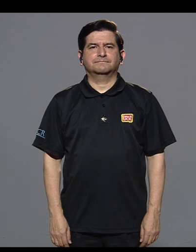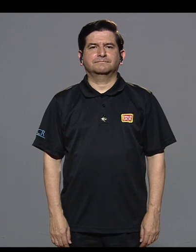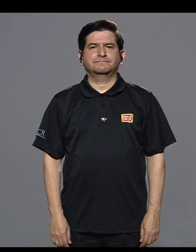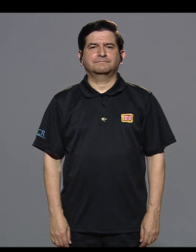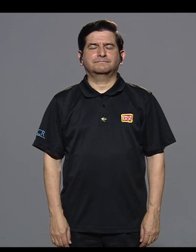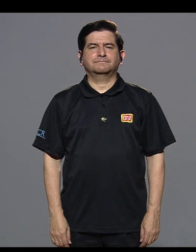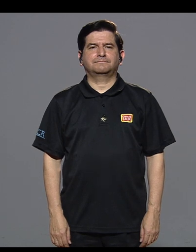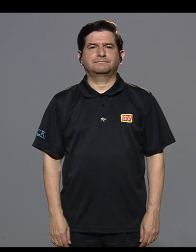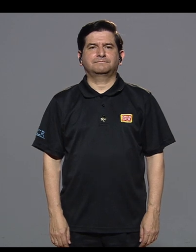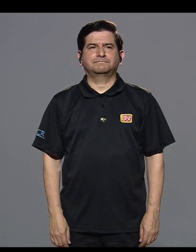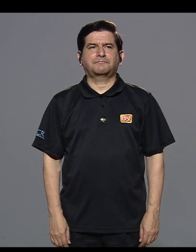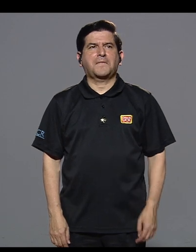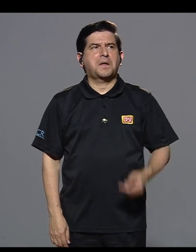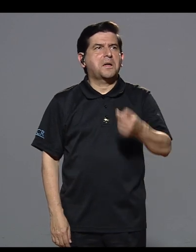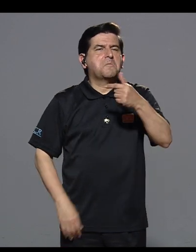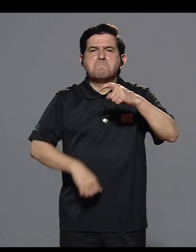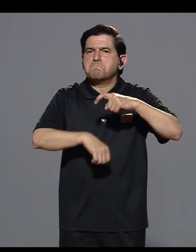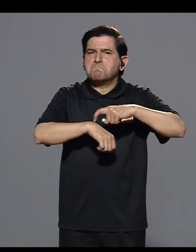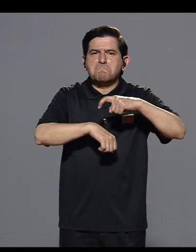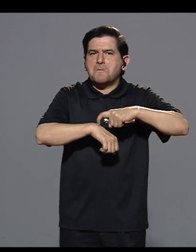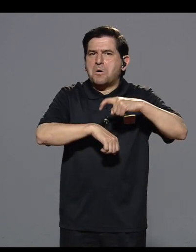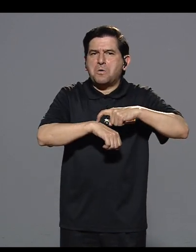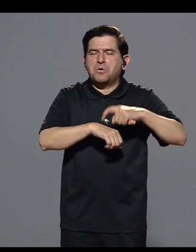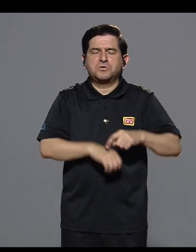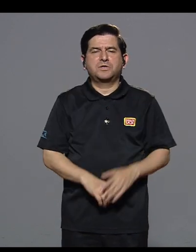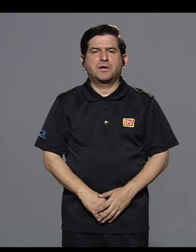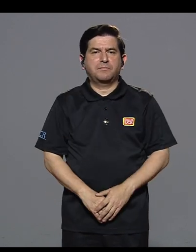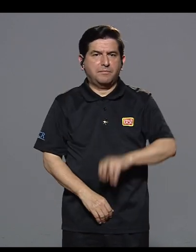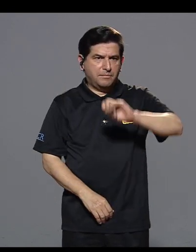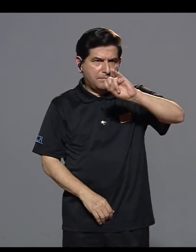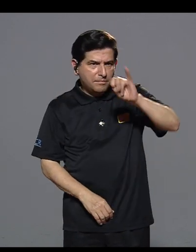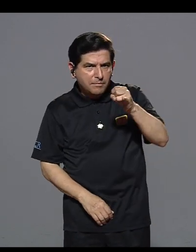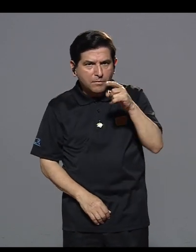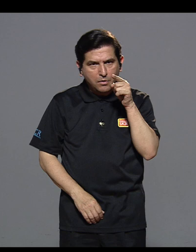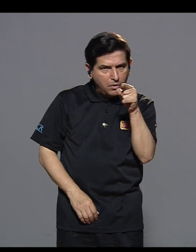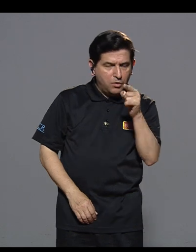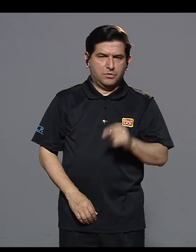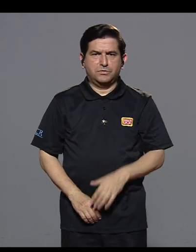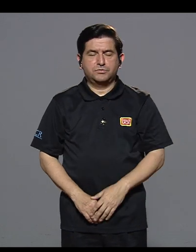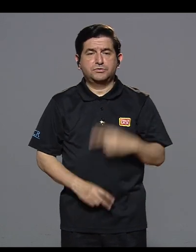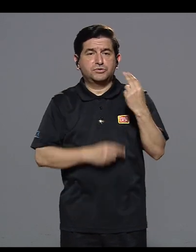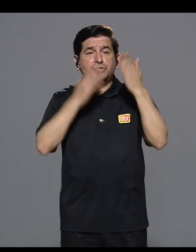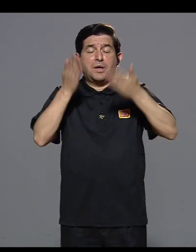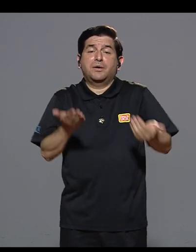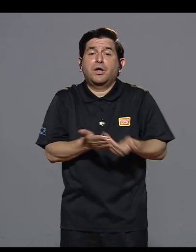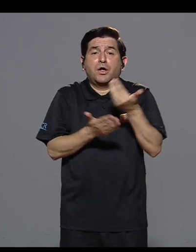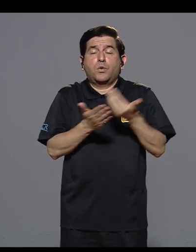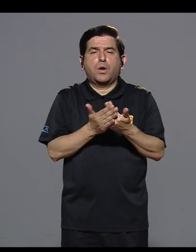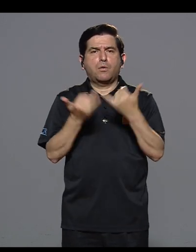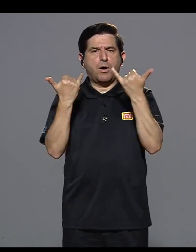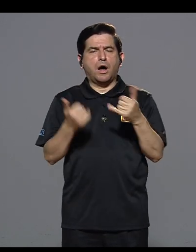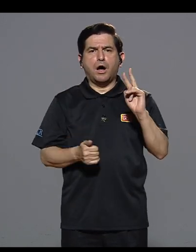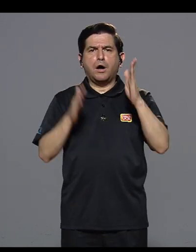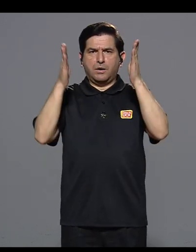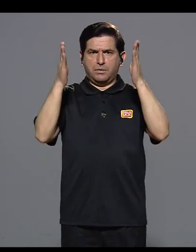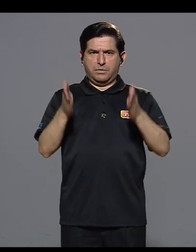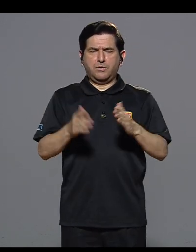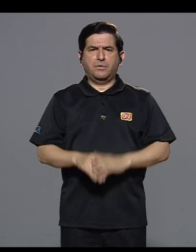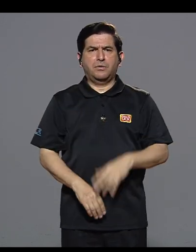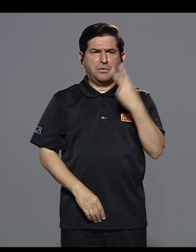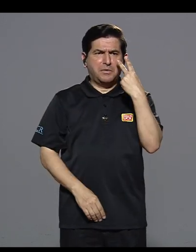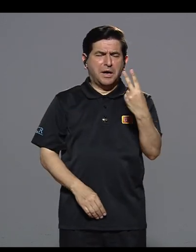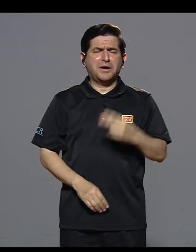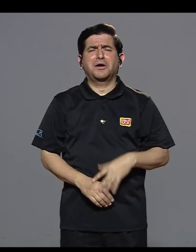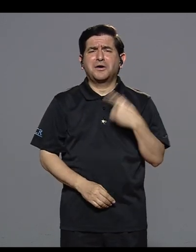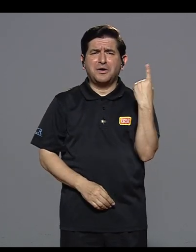En relativamente poco tiempo, Pose pasó de ser el vecino nuevo a un compañero que veo cada